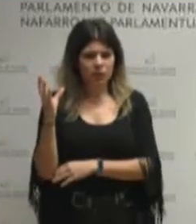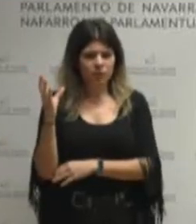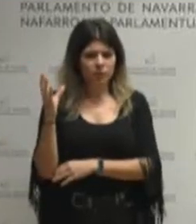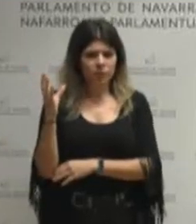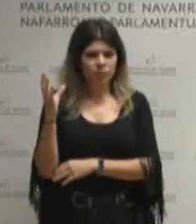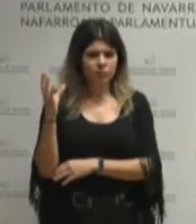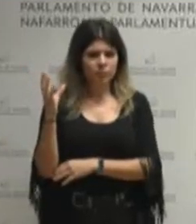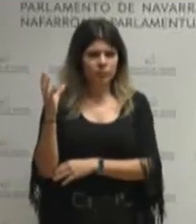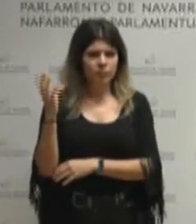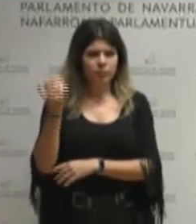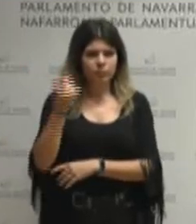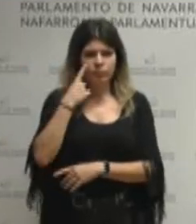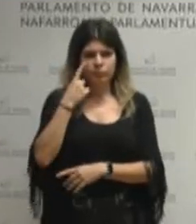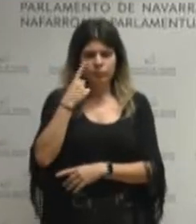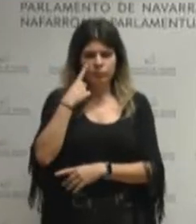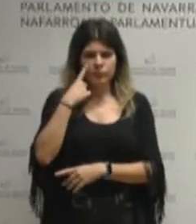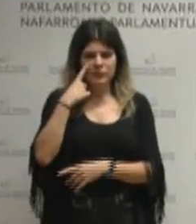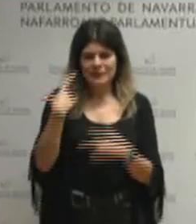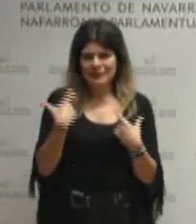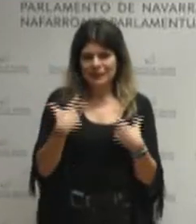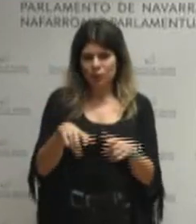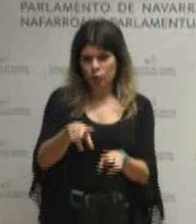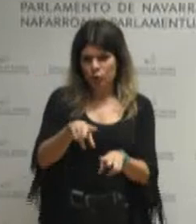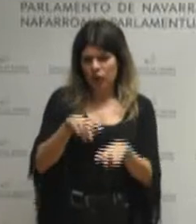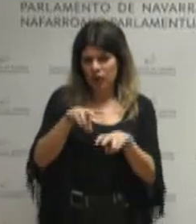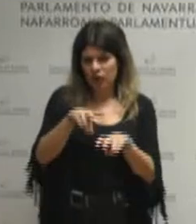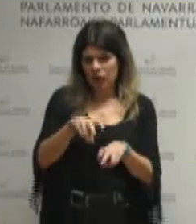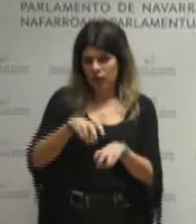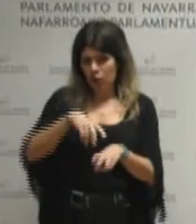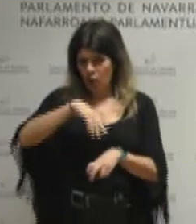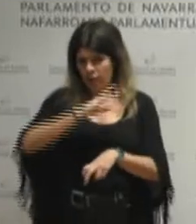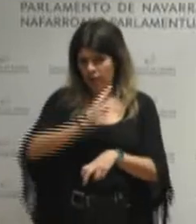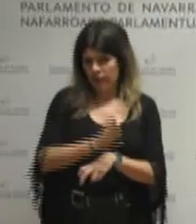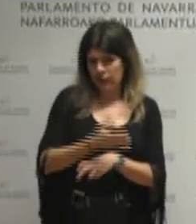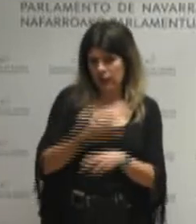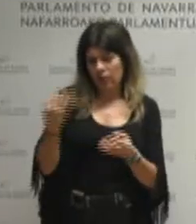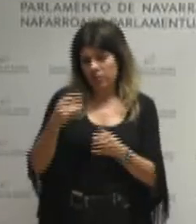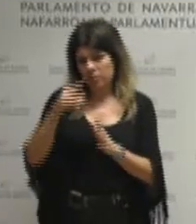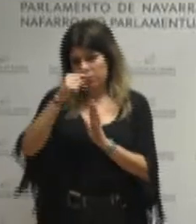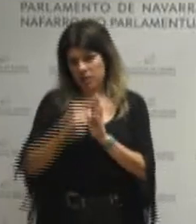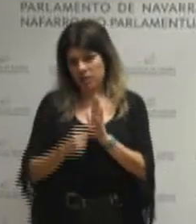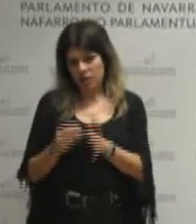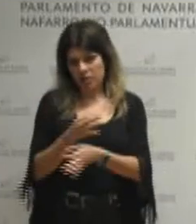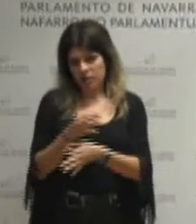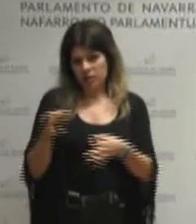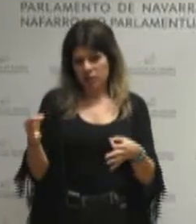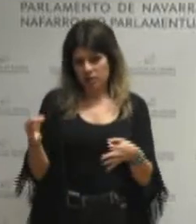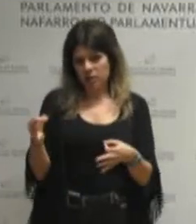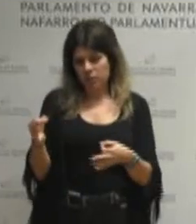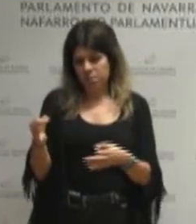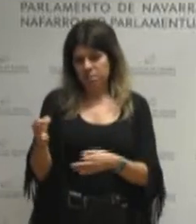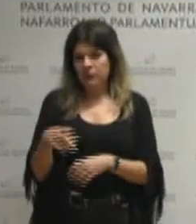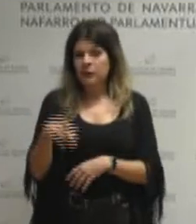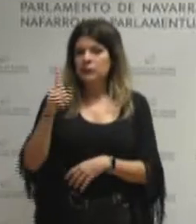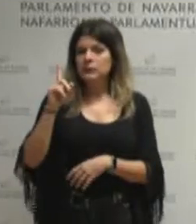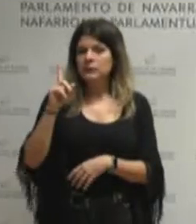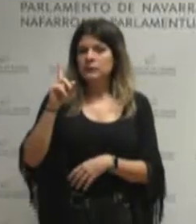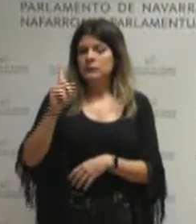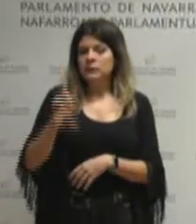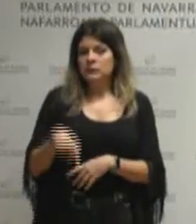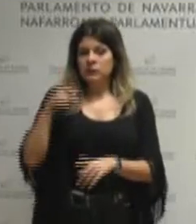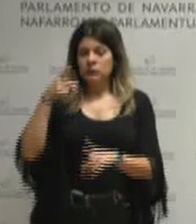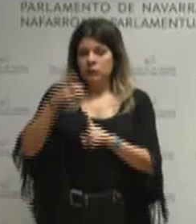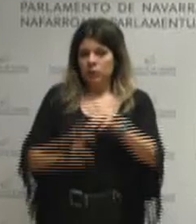sektorearen, gain bizitzea, bermatzeko neurri, efektiboa kartu behar ditugu. Tanola ez, transizio, energetikoan, aurrera, egin behar dugu,